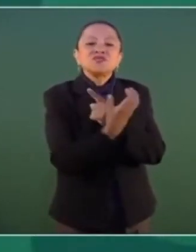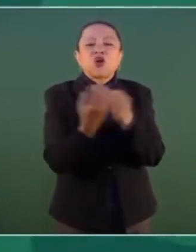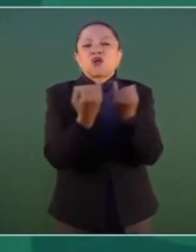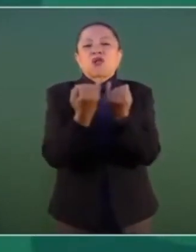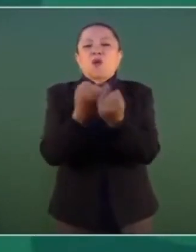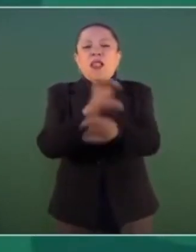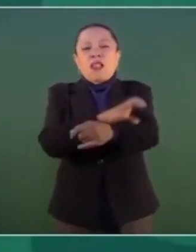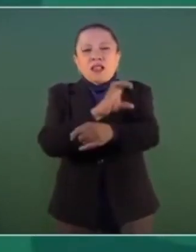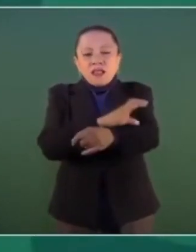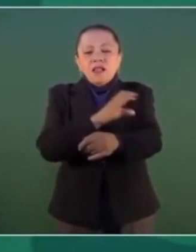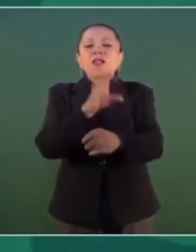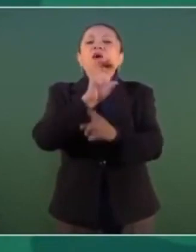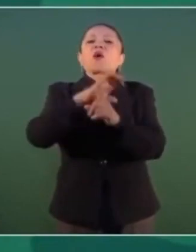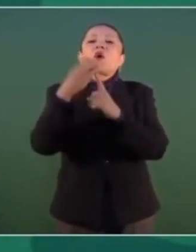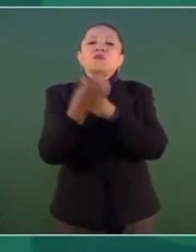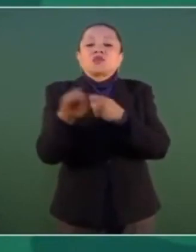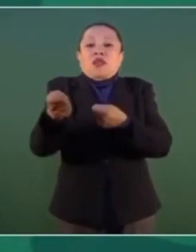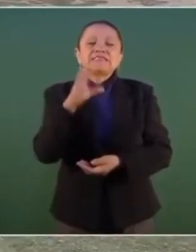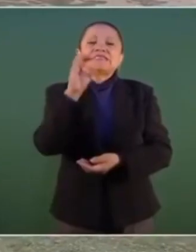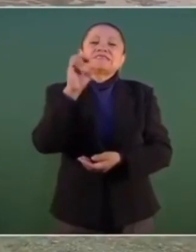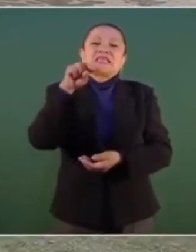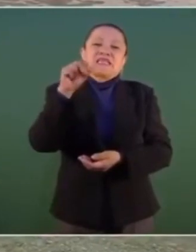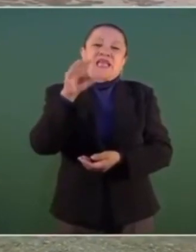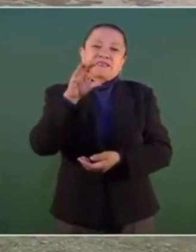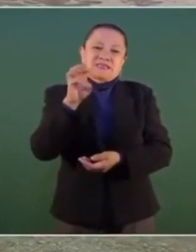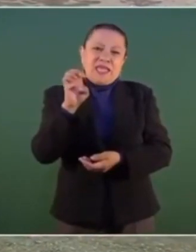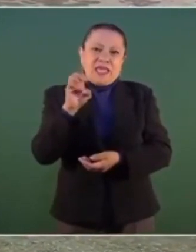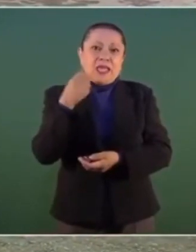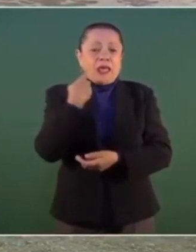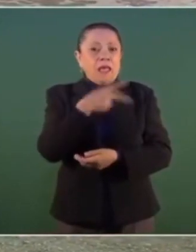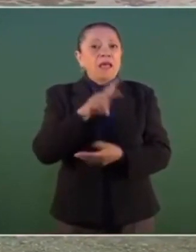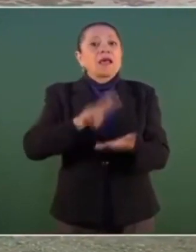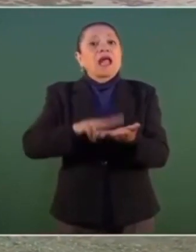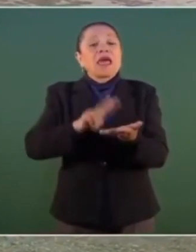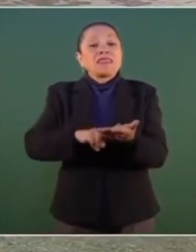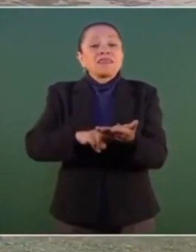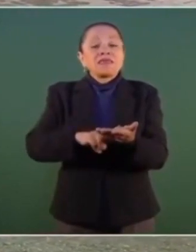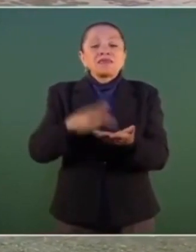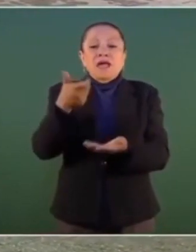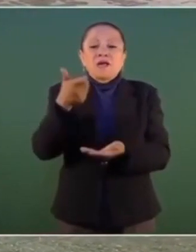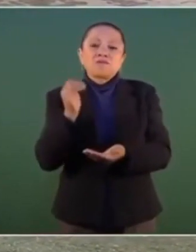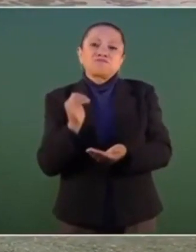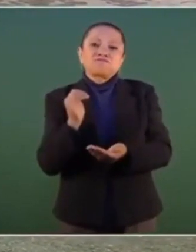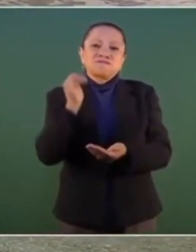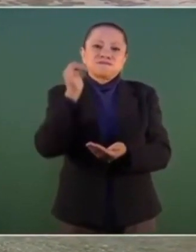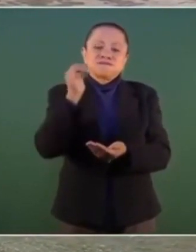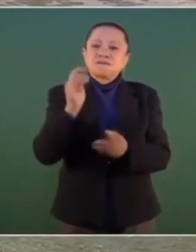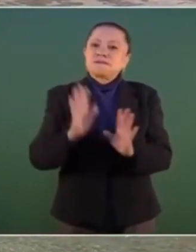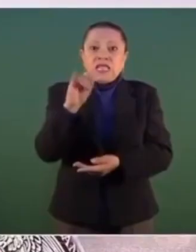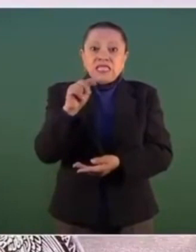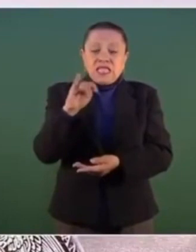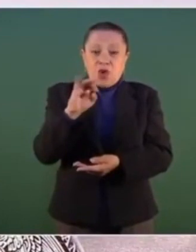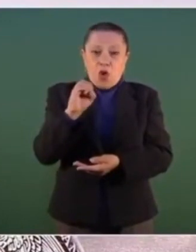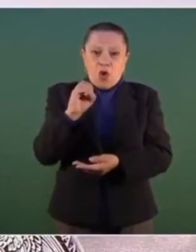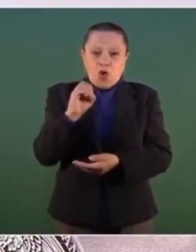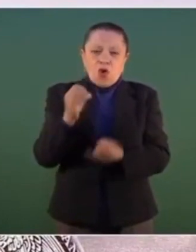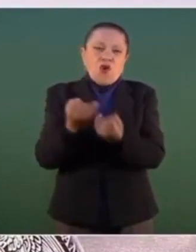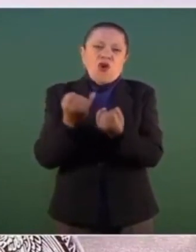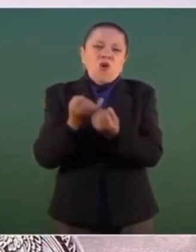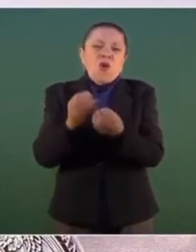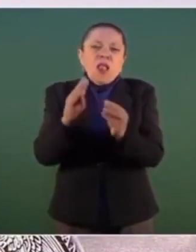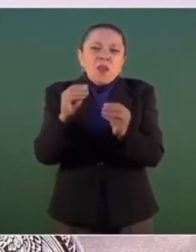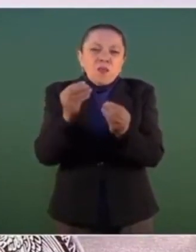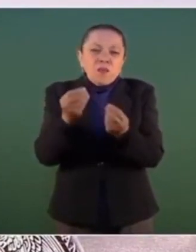ámbito federal. El documento dice, como es de su conocimiento, el gobierno que encabeza el licenciado Andrés Manuel López Obrador, presidente